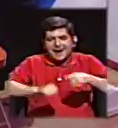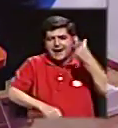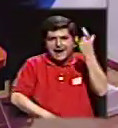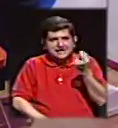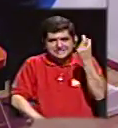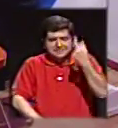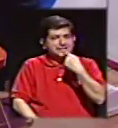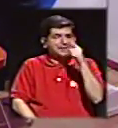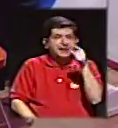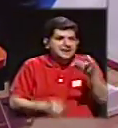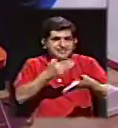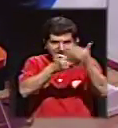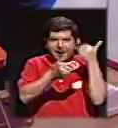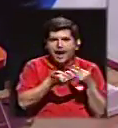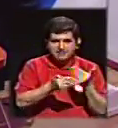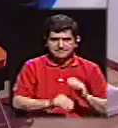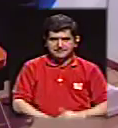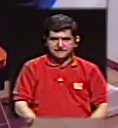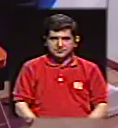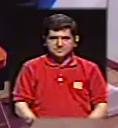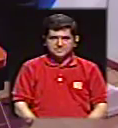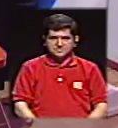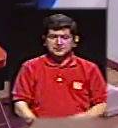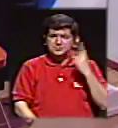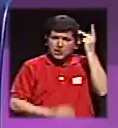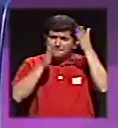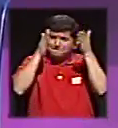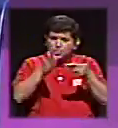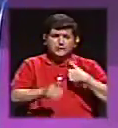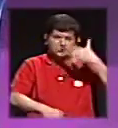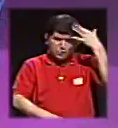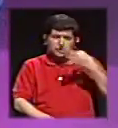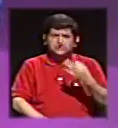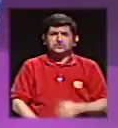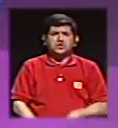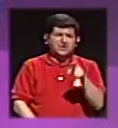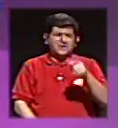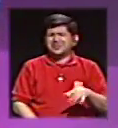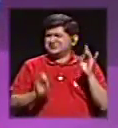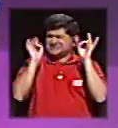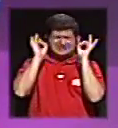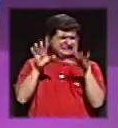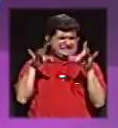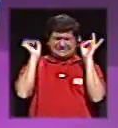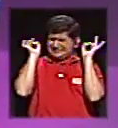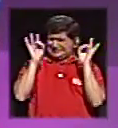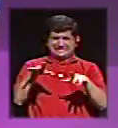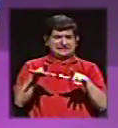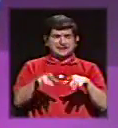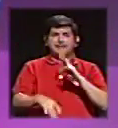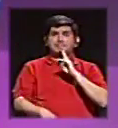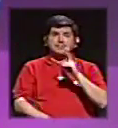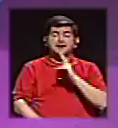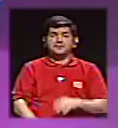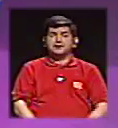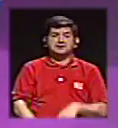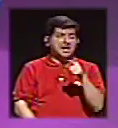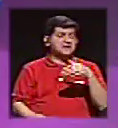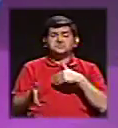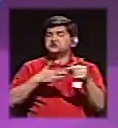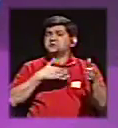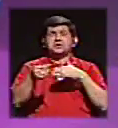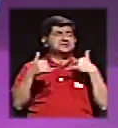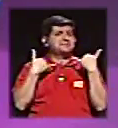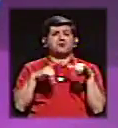pensiones, que es lo que yo le he dicho a o sea, vea, los políticos, yo creo que se han vuelto tan descarados, tan descarados, Marlón, que realmente no le